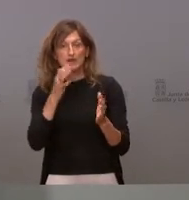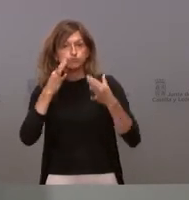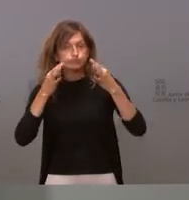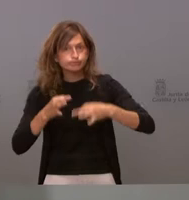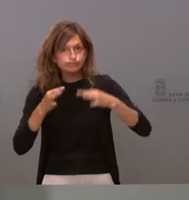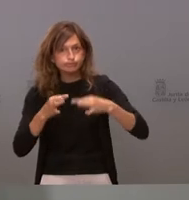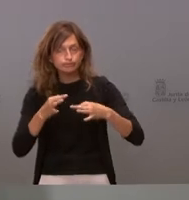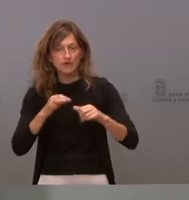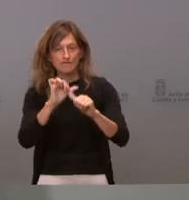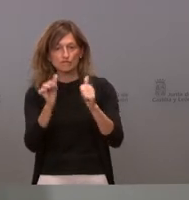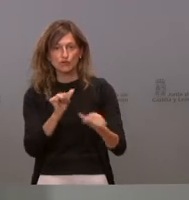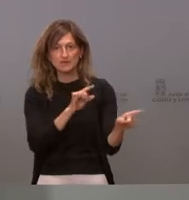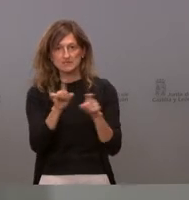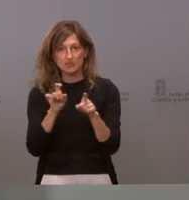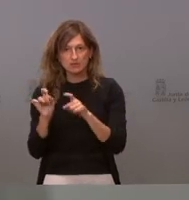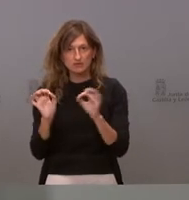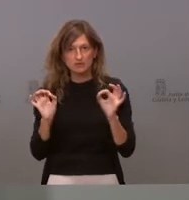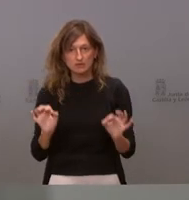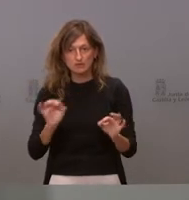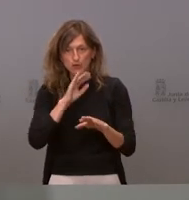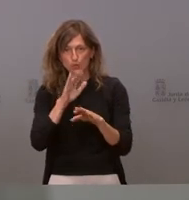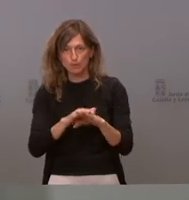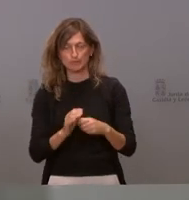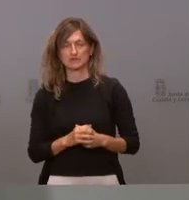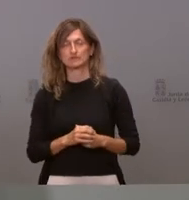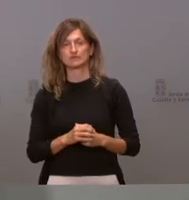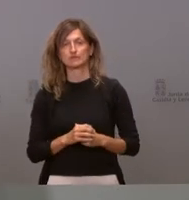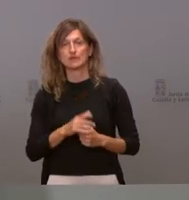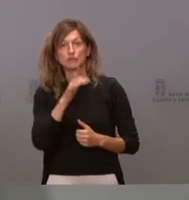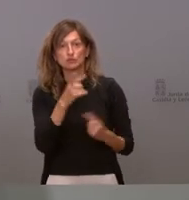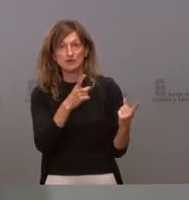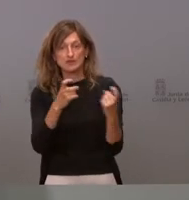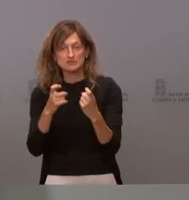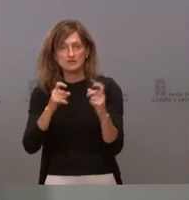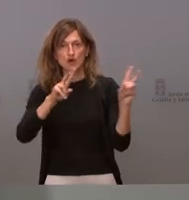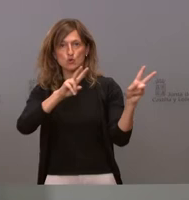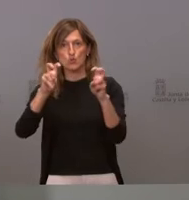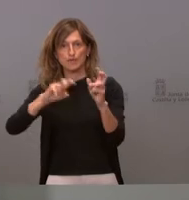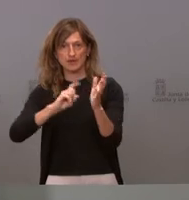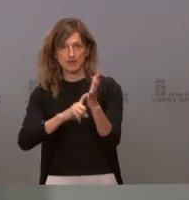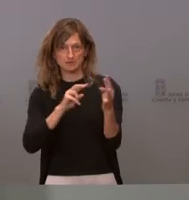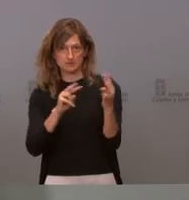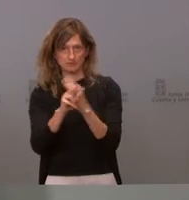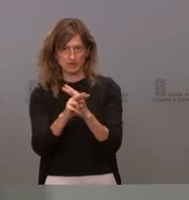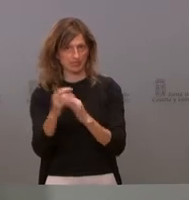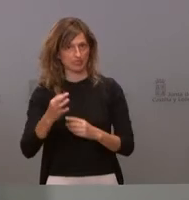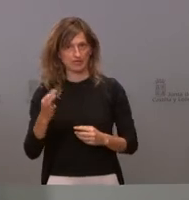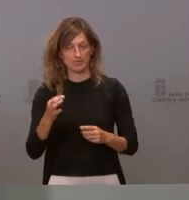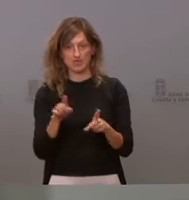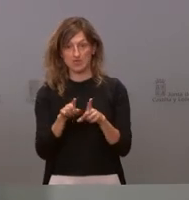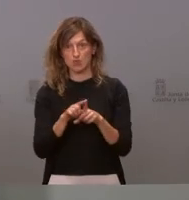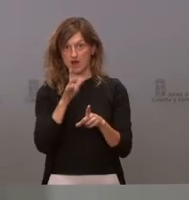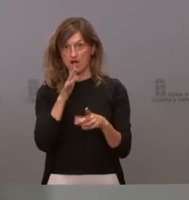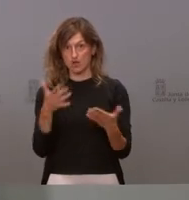de manera efectiva este cumplimiento. De ahí la necesidad de una nueva ley de transparencia como la que tenemos